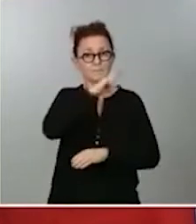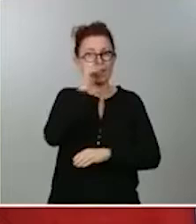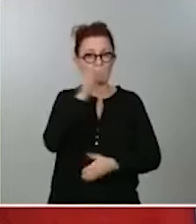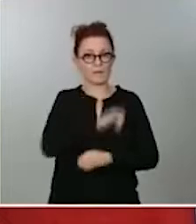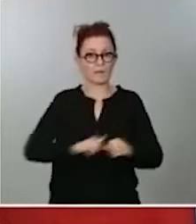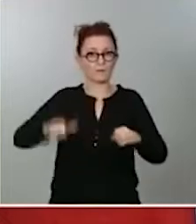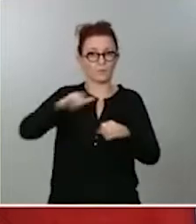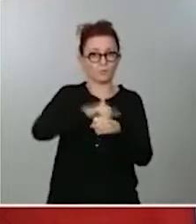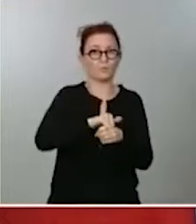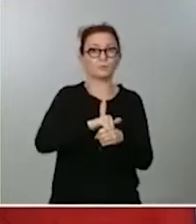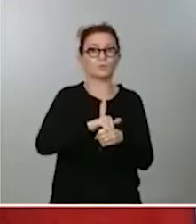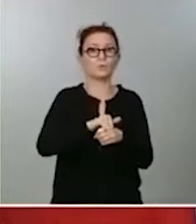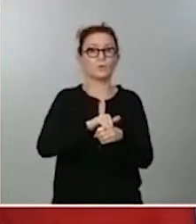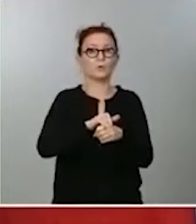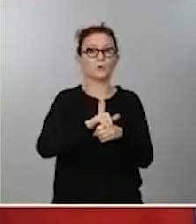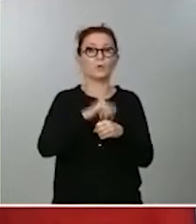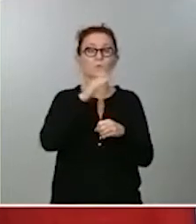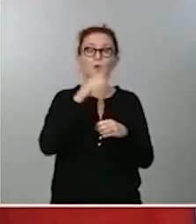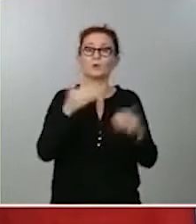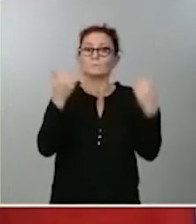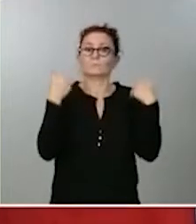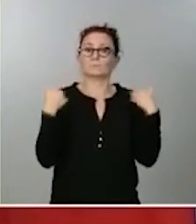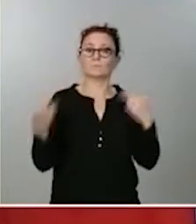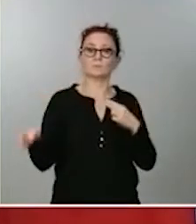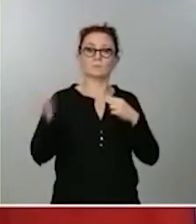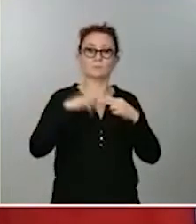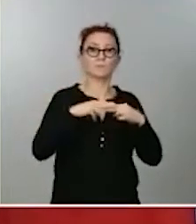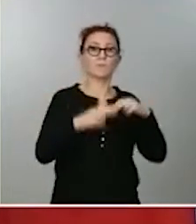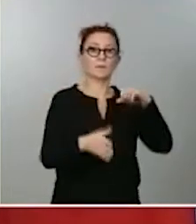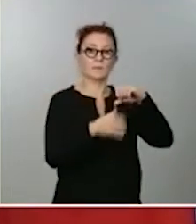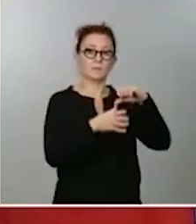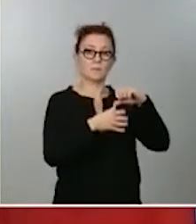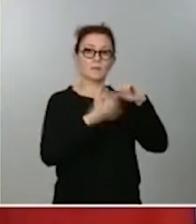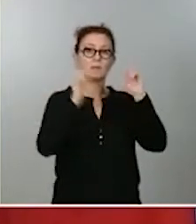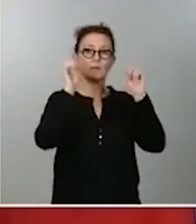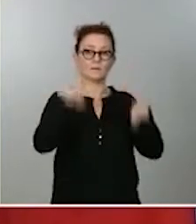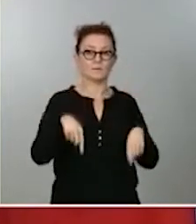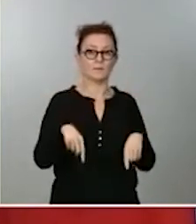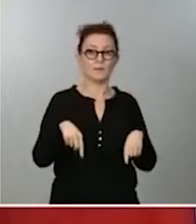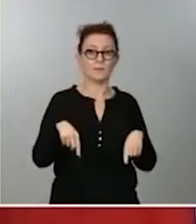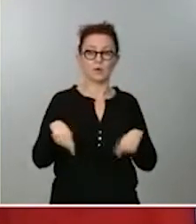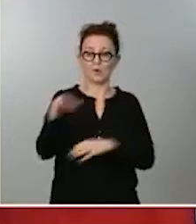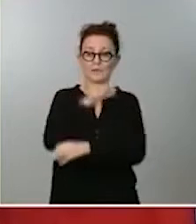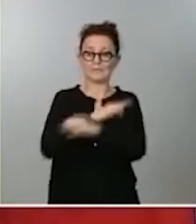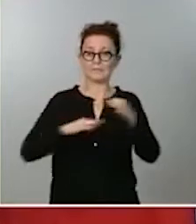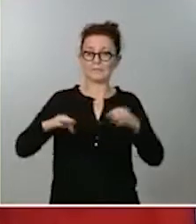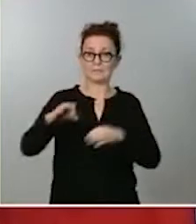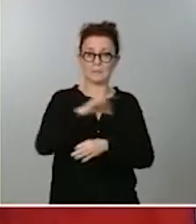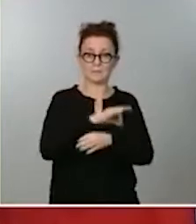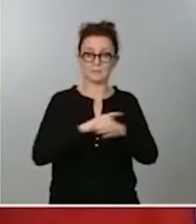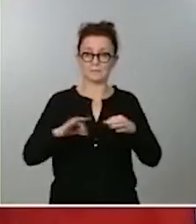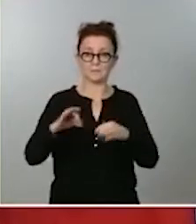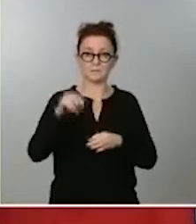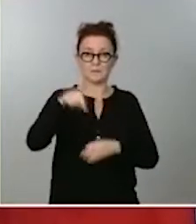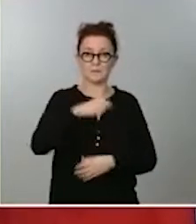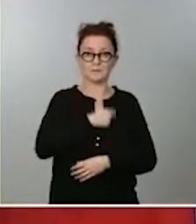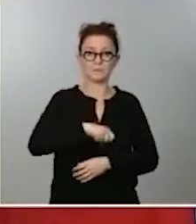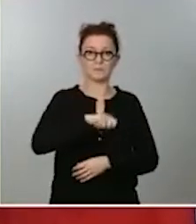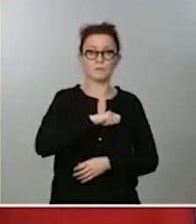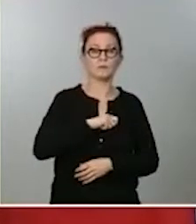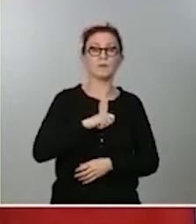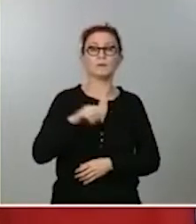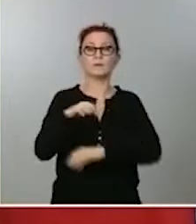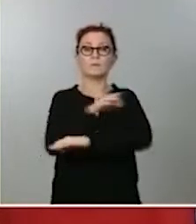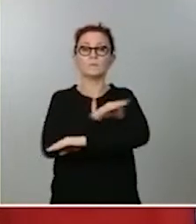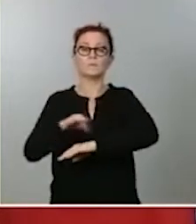conectividad con Iberoamérica y, sobre todo, con las islas, con el archipiélago Balear y Canario y se